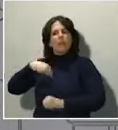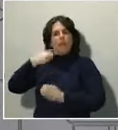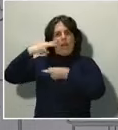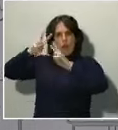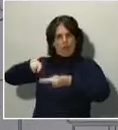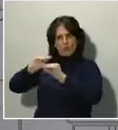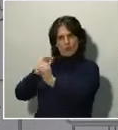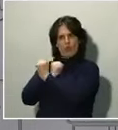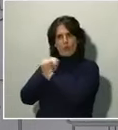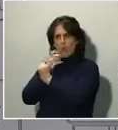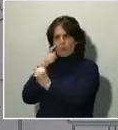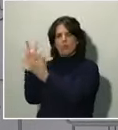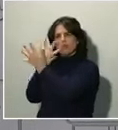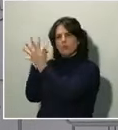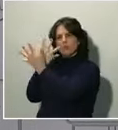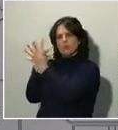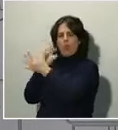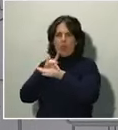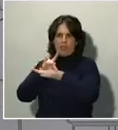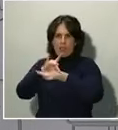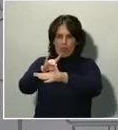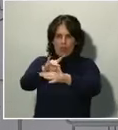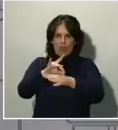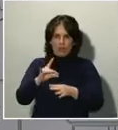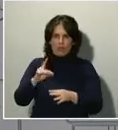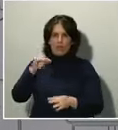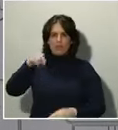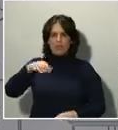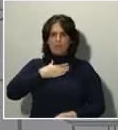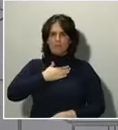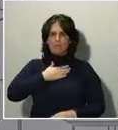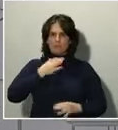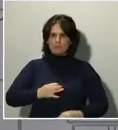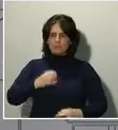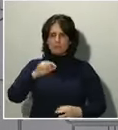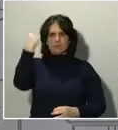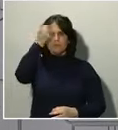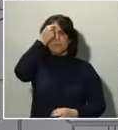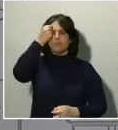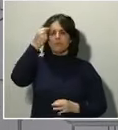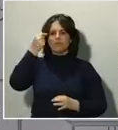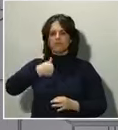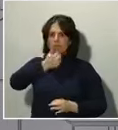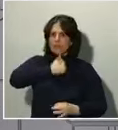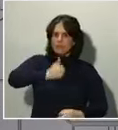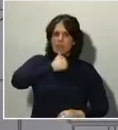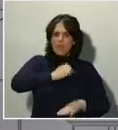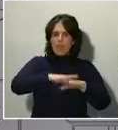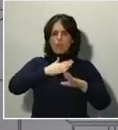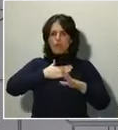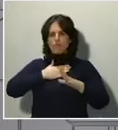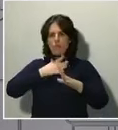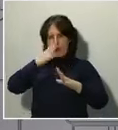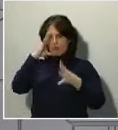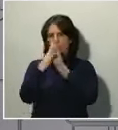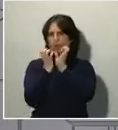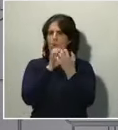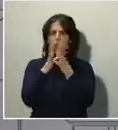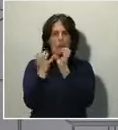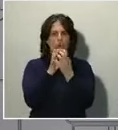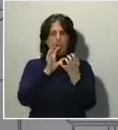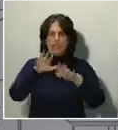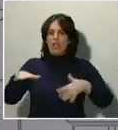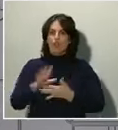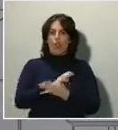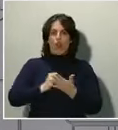Y también contamos con nuestra determinación, con nuestra audacia y con nuestra resistencia. Contamos con el conocimiento de toda la comunidad